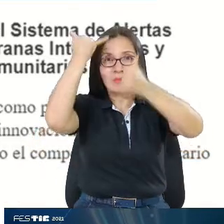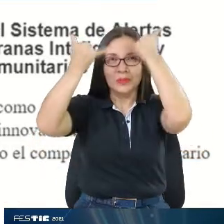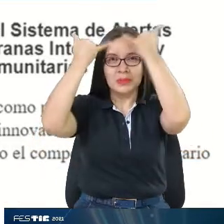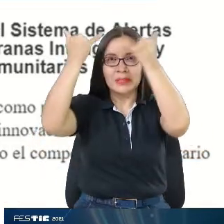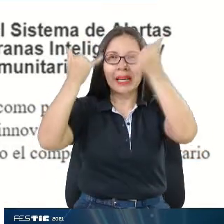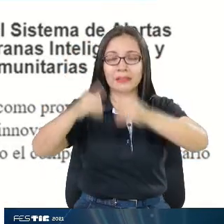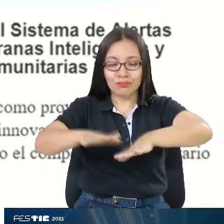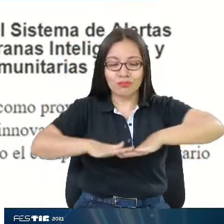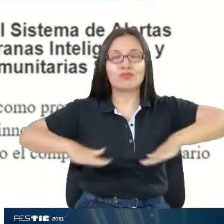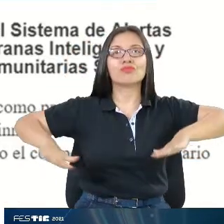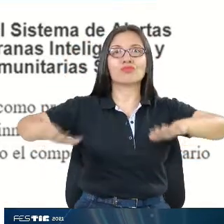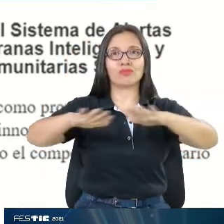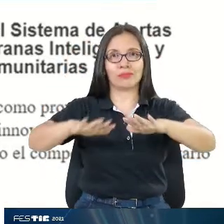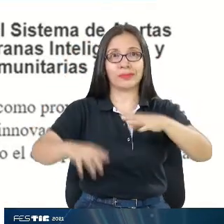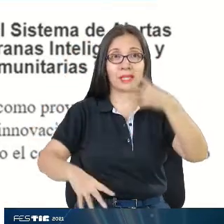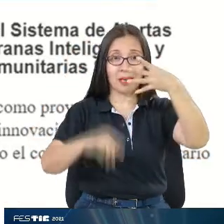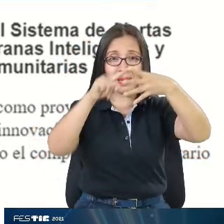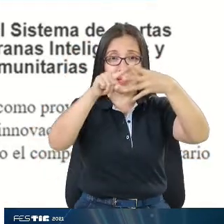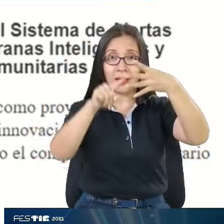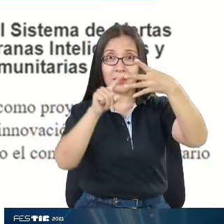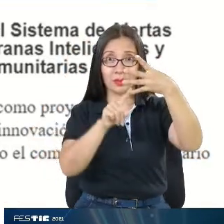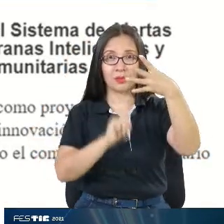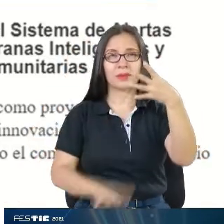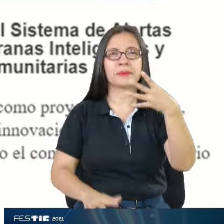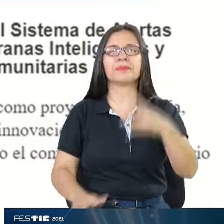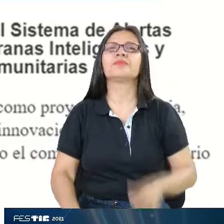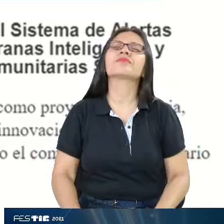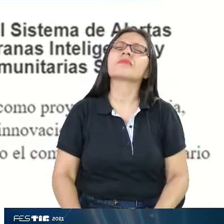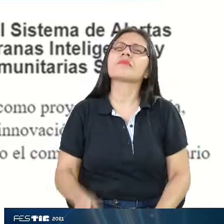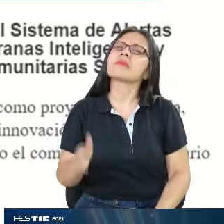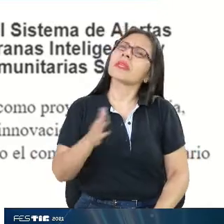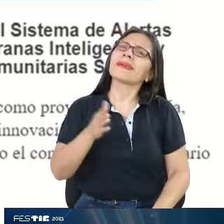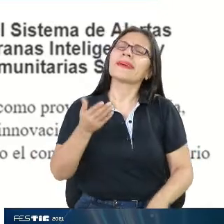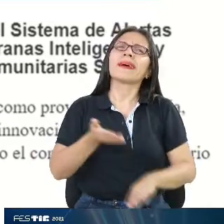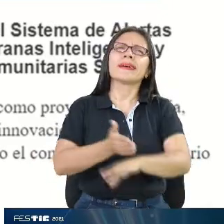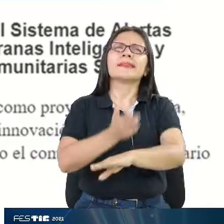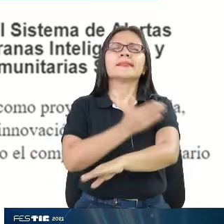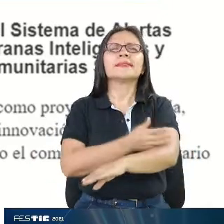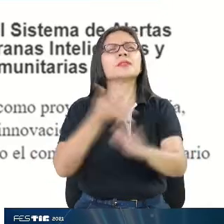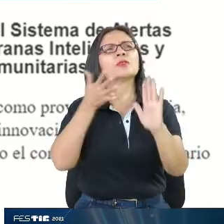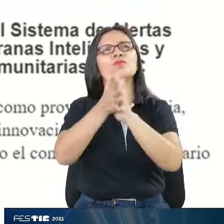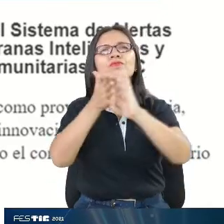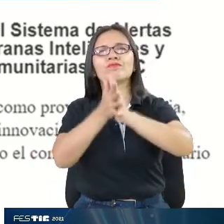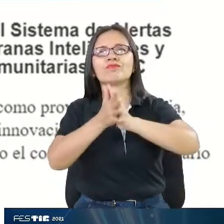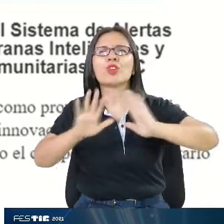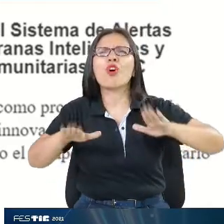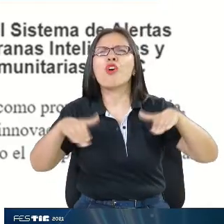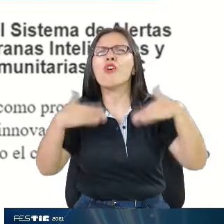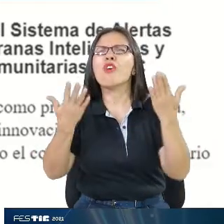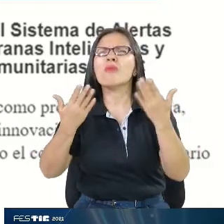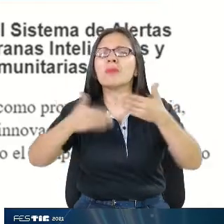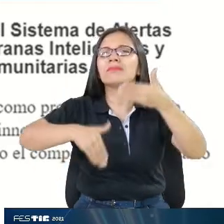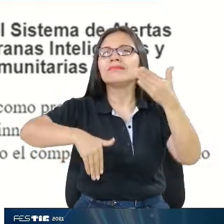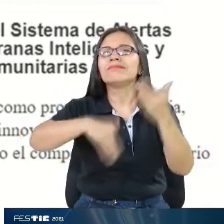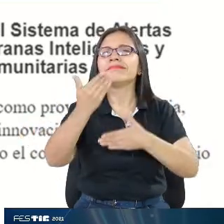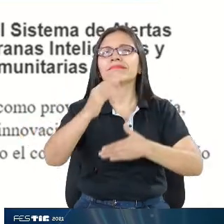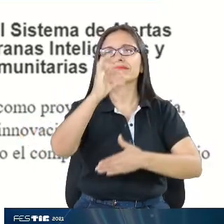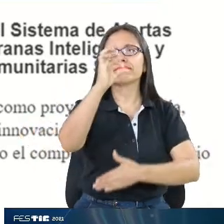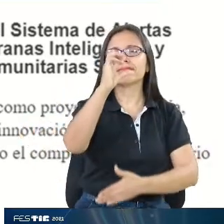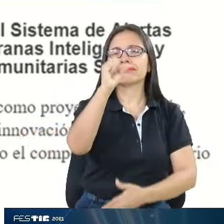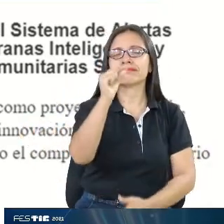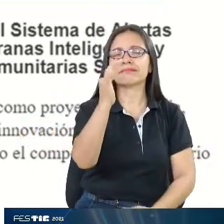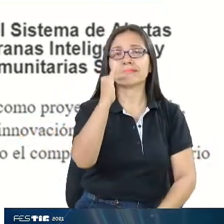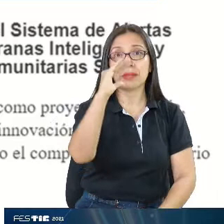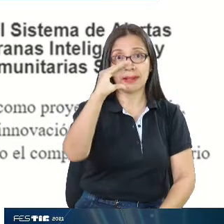Y un poco para saber de dónde viene SATIC, SATIC surgió hace poco, pero el